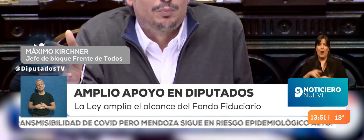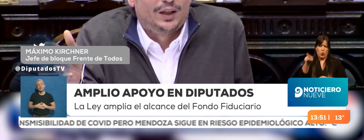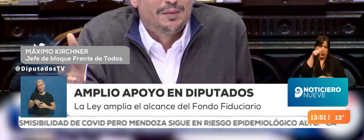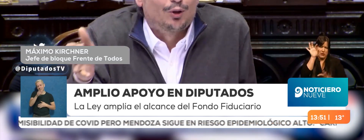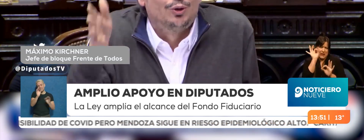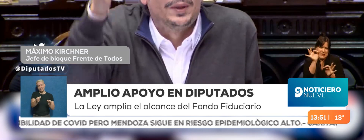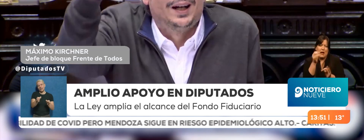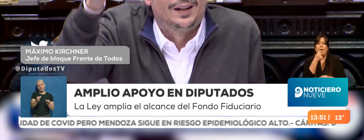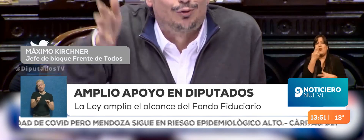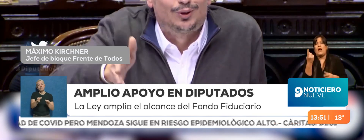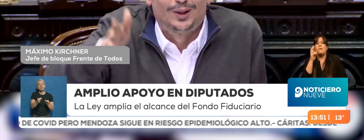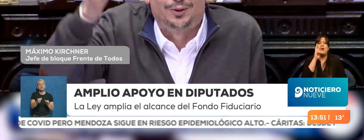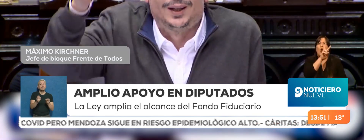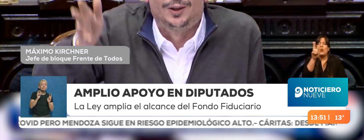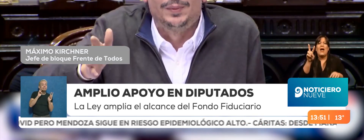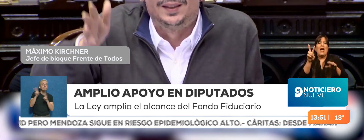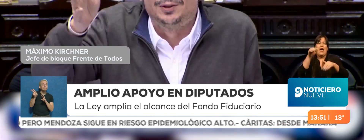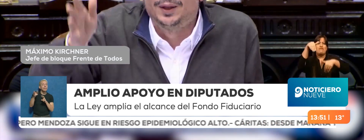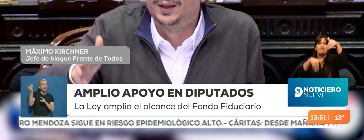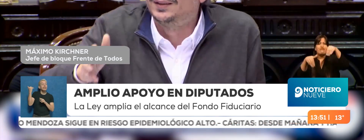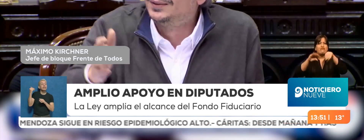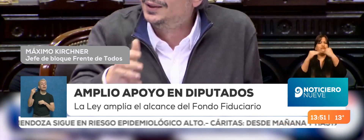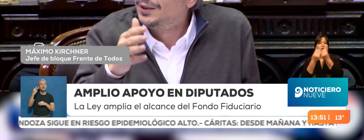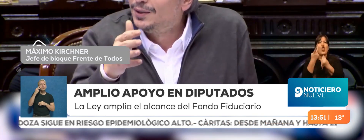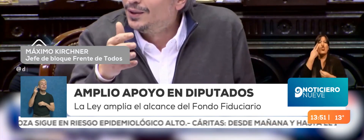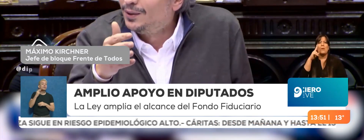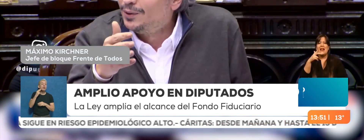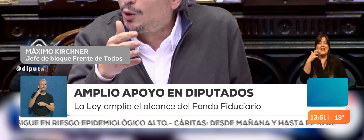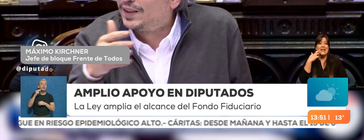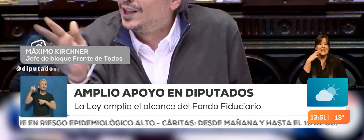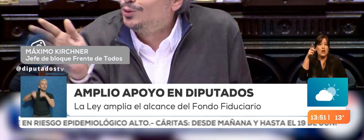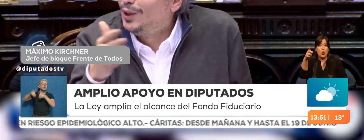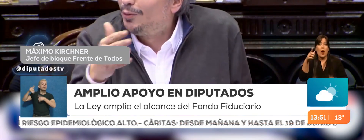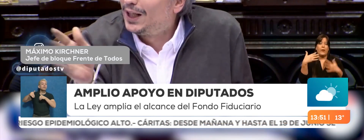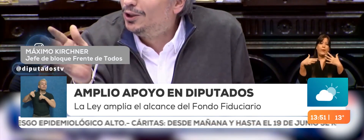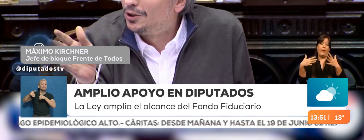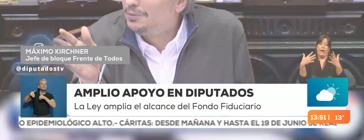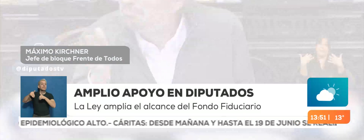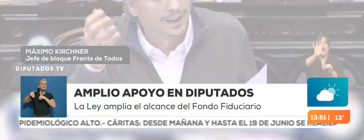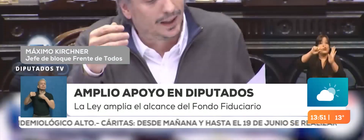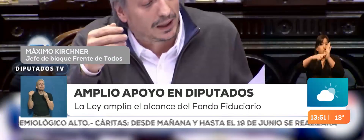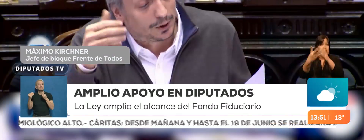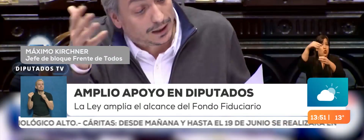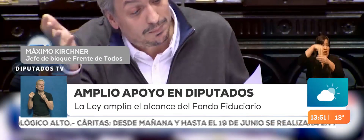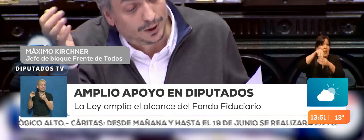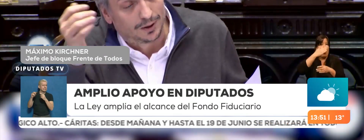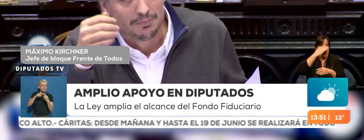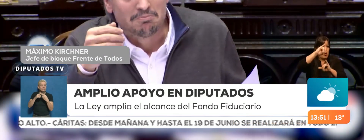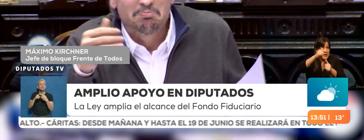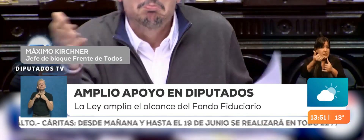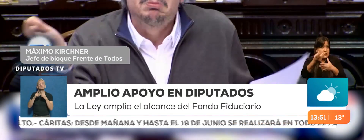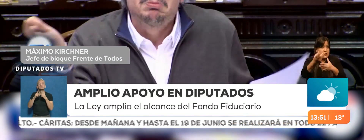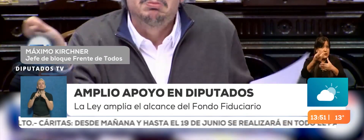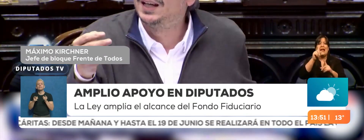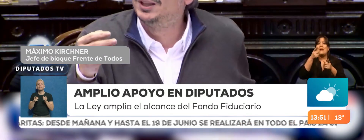Ustedes saben, por ejemplo, si uno mira el resultado electoral del 2019, nos pasearon de un lado para el otro. También ingresa, por ejemplo,